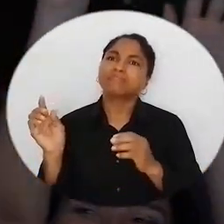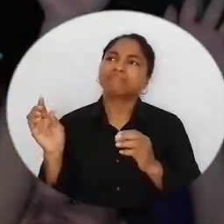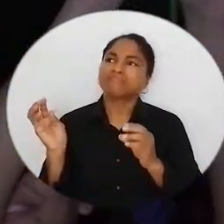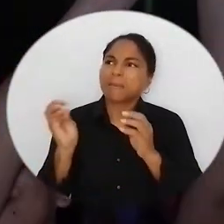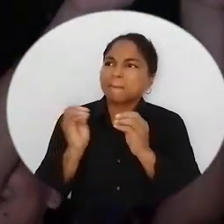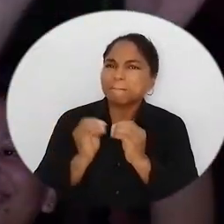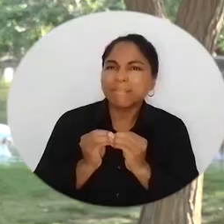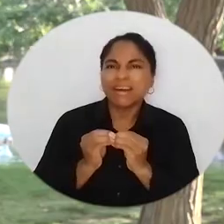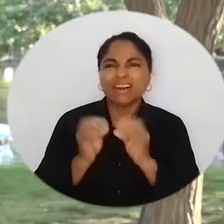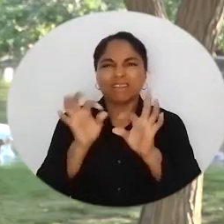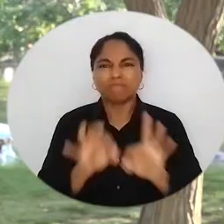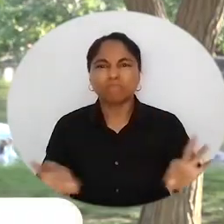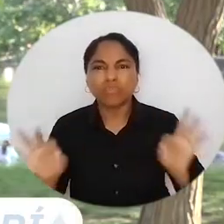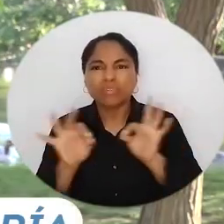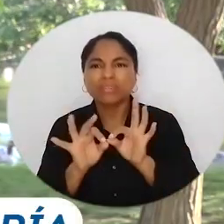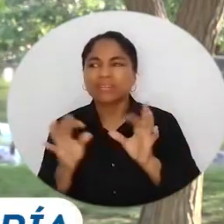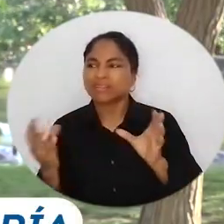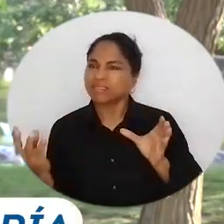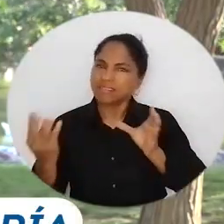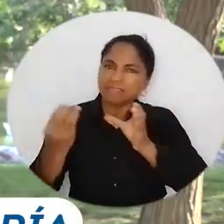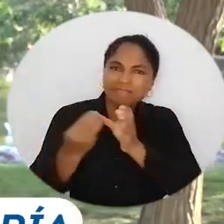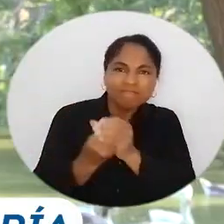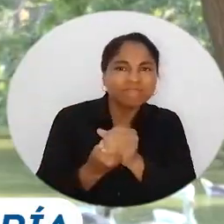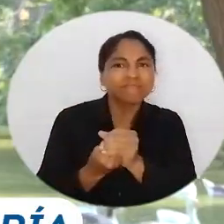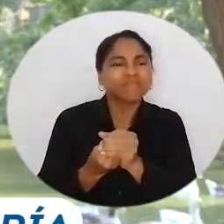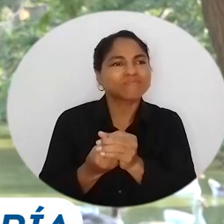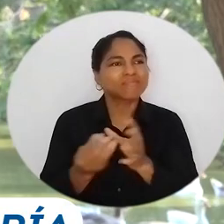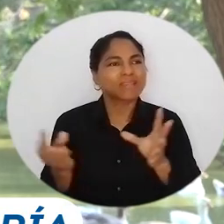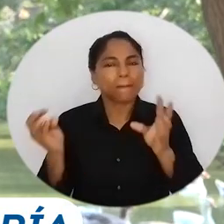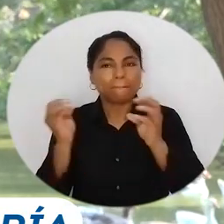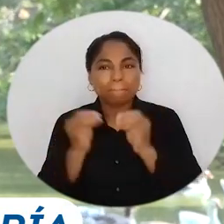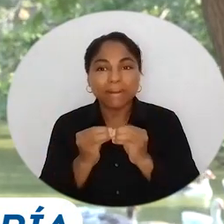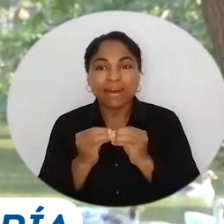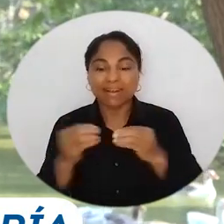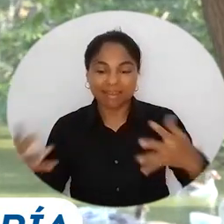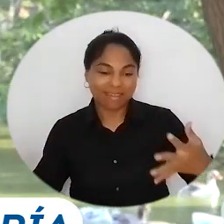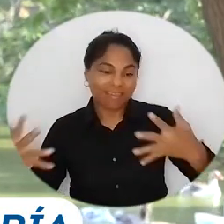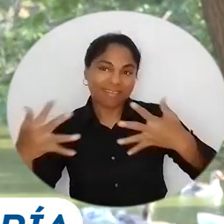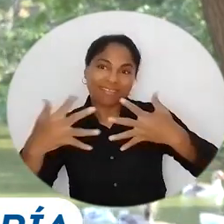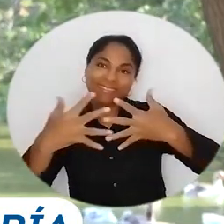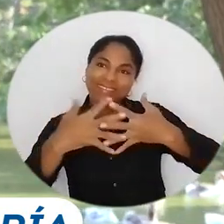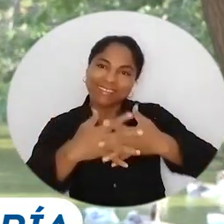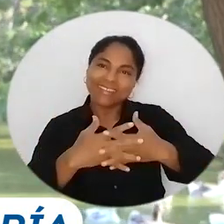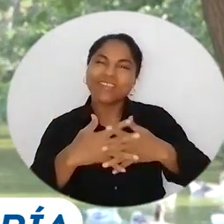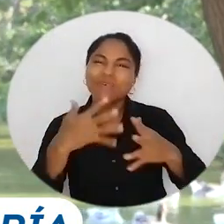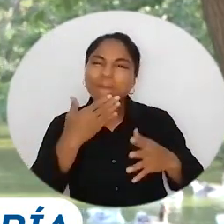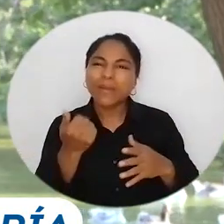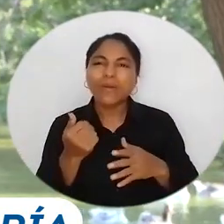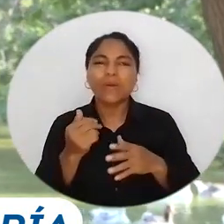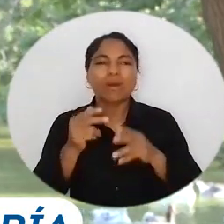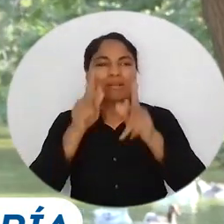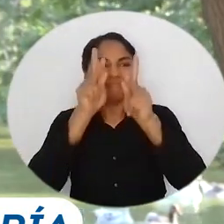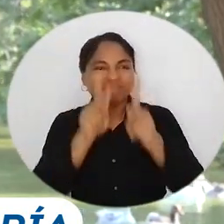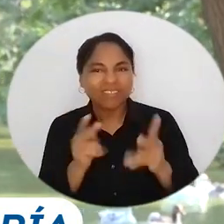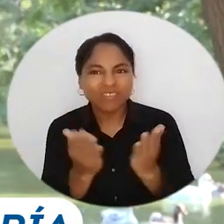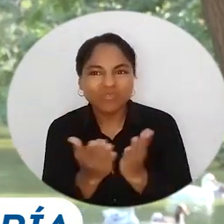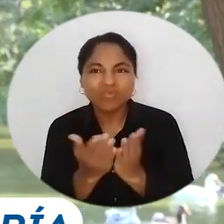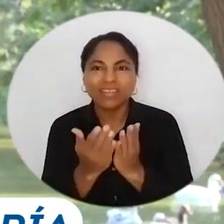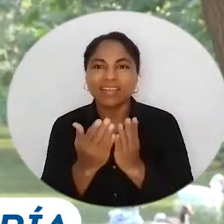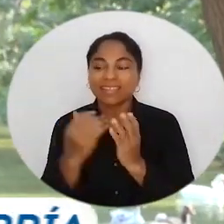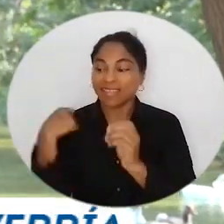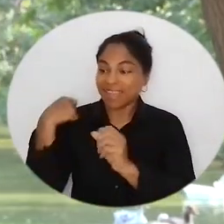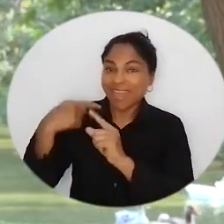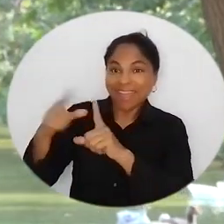más trascendencia, más inclusión, pienso yo, y de igual manera estamos integrando de una mejor forma tanto estudiantes como